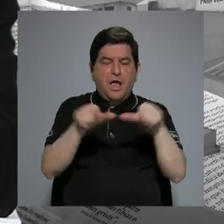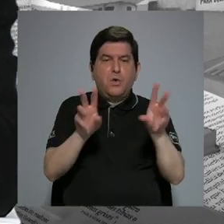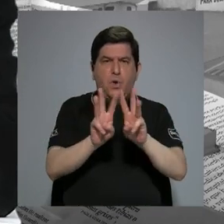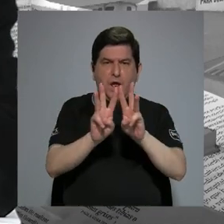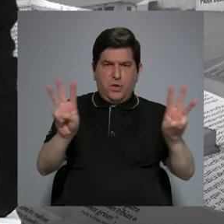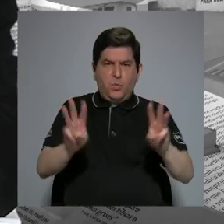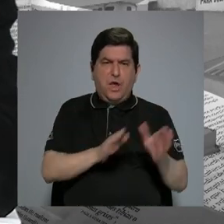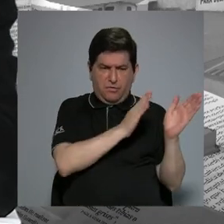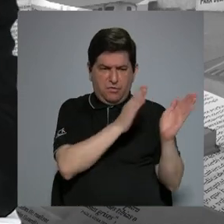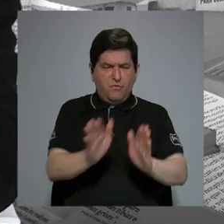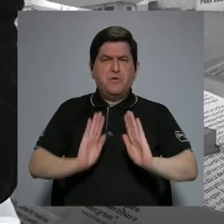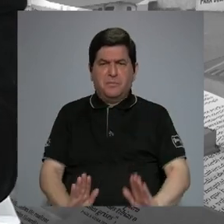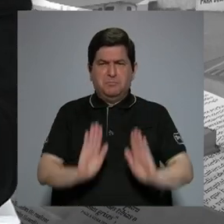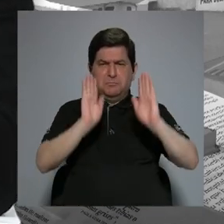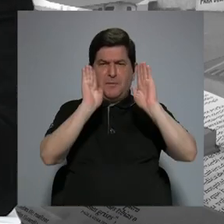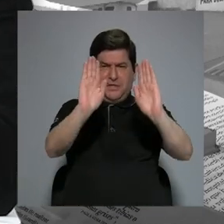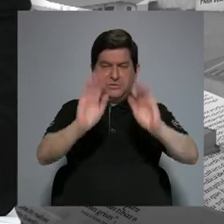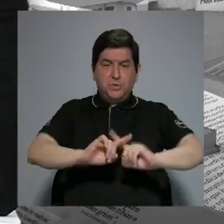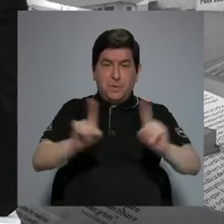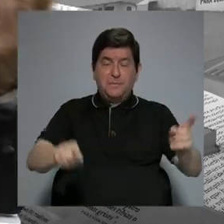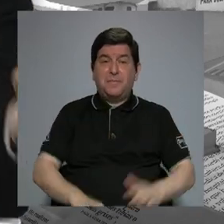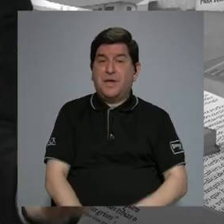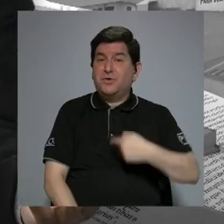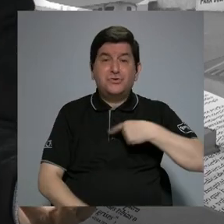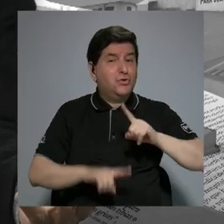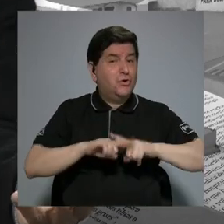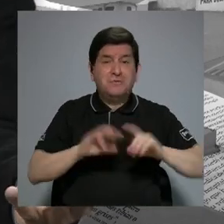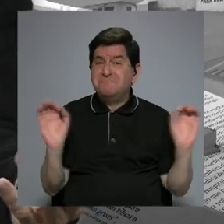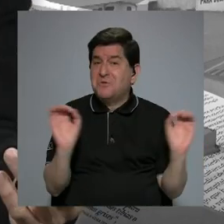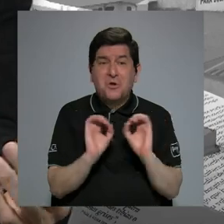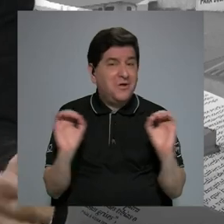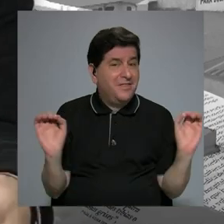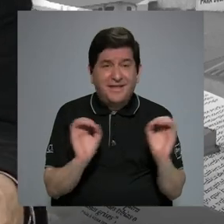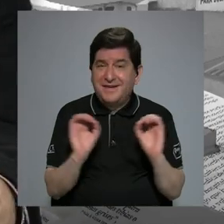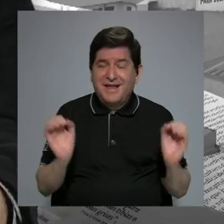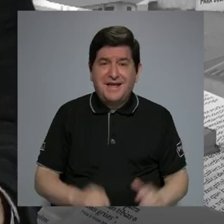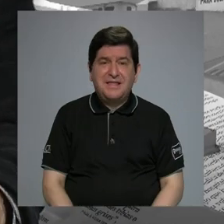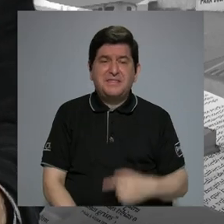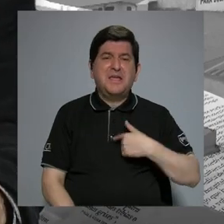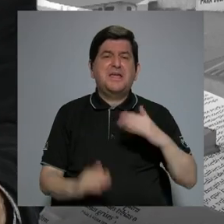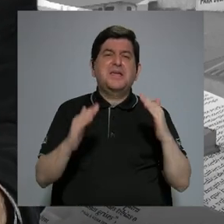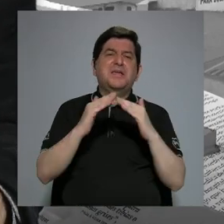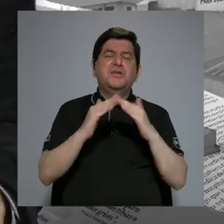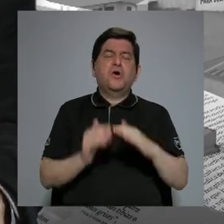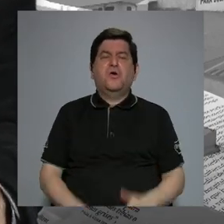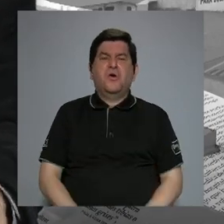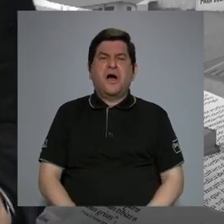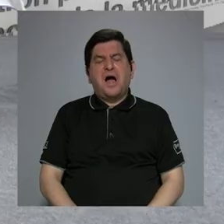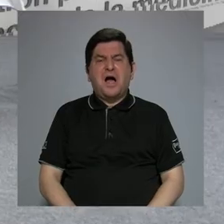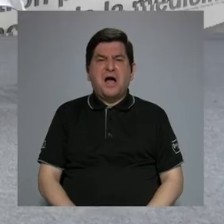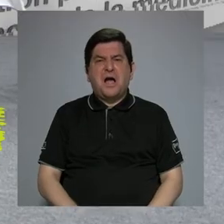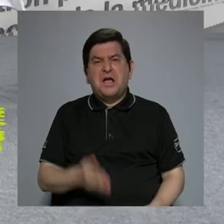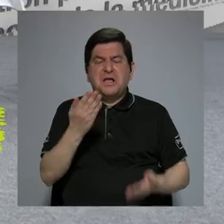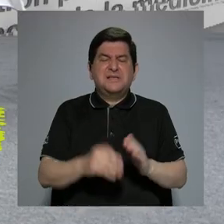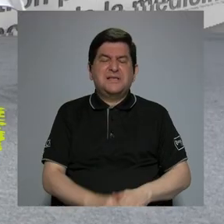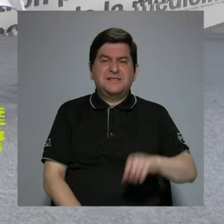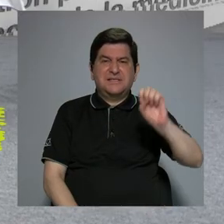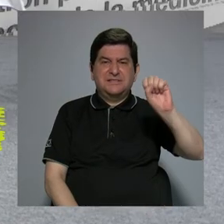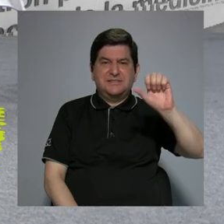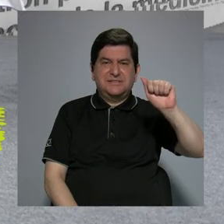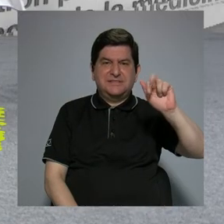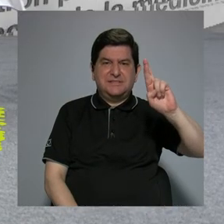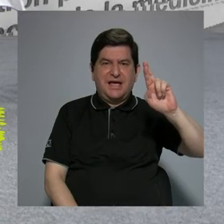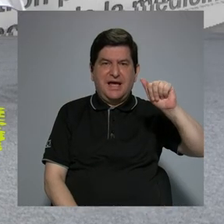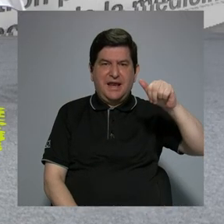de paso. Una formación excelente. Pero Jorge no depende de nadie. Y yo me fui a vivir a Sarapiquí. Y yo vivo en Sarapiquí.